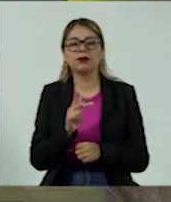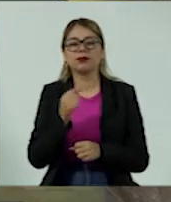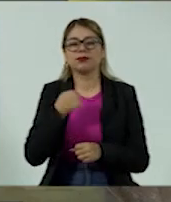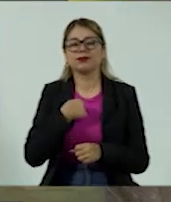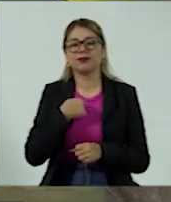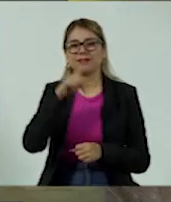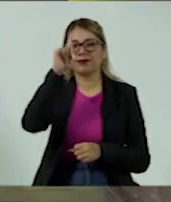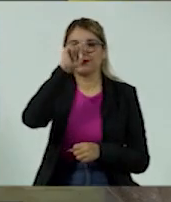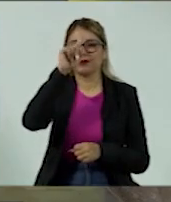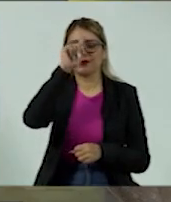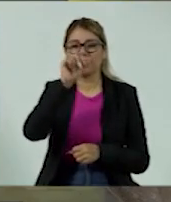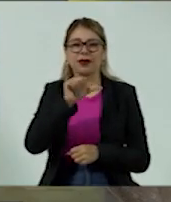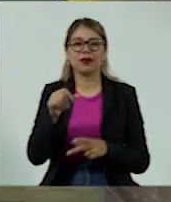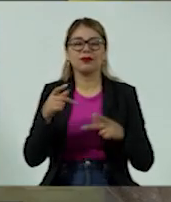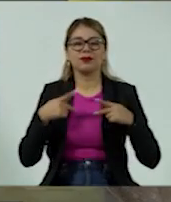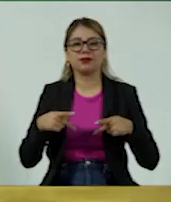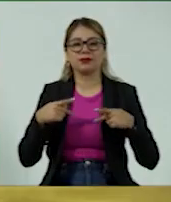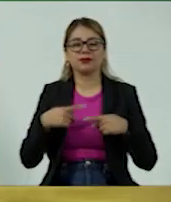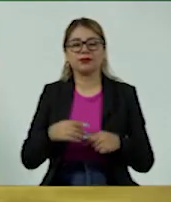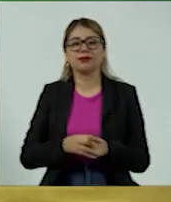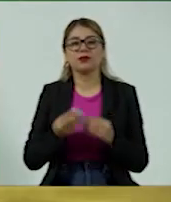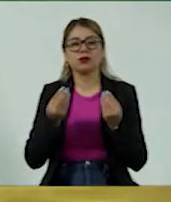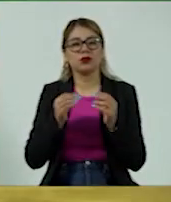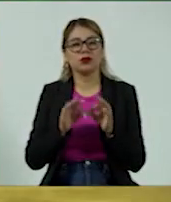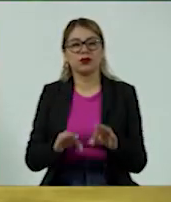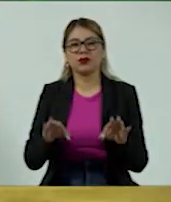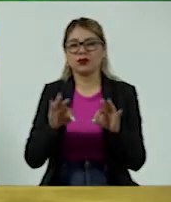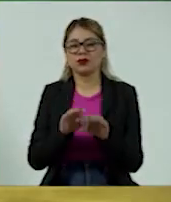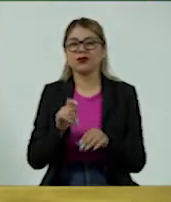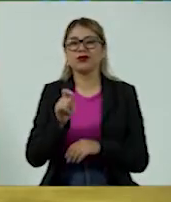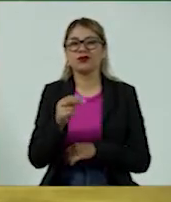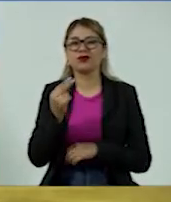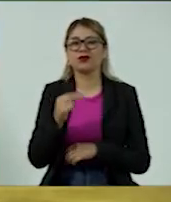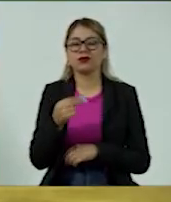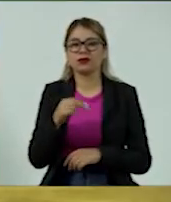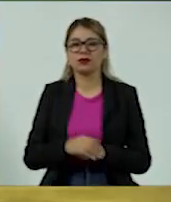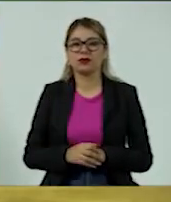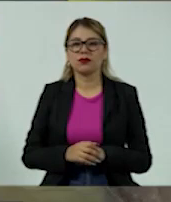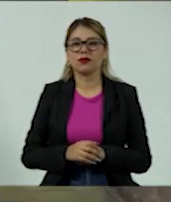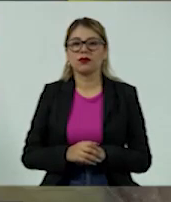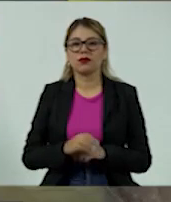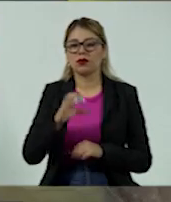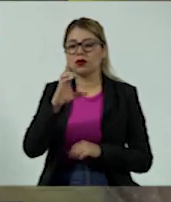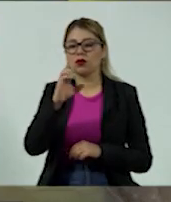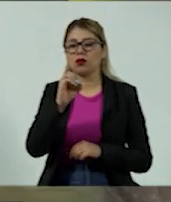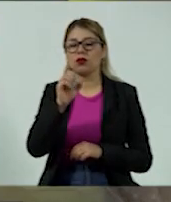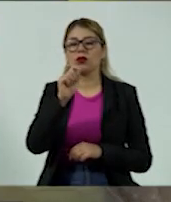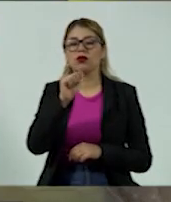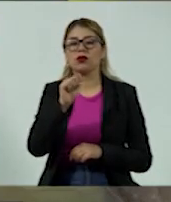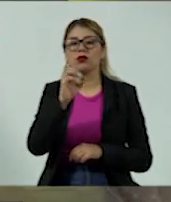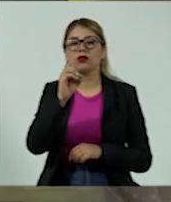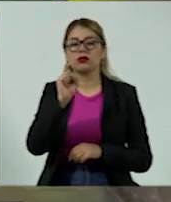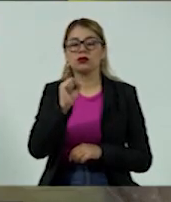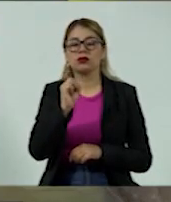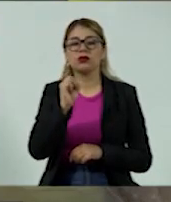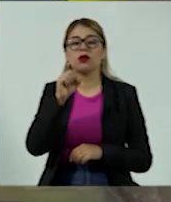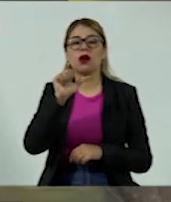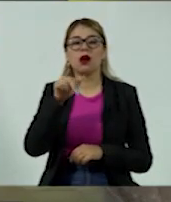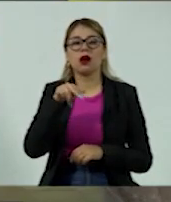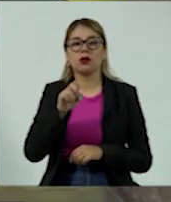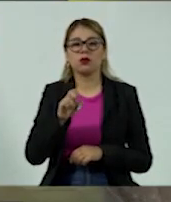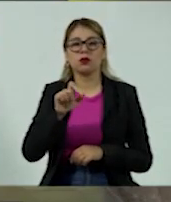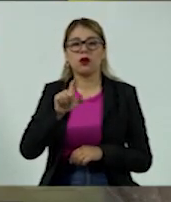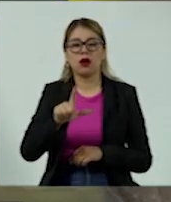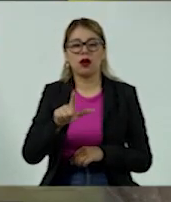recomiendo a la gente que es sumamente importante. Esta herramienta se llama el costo anual total y por ley